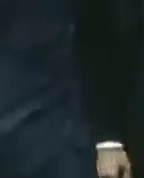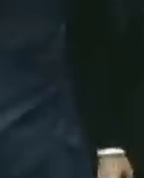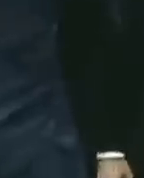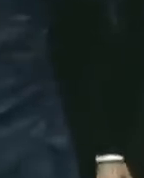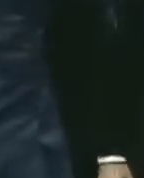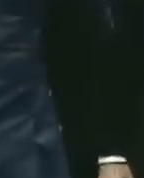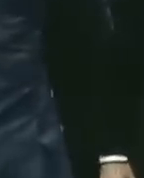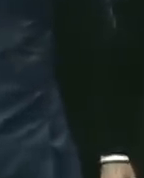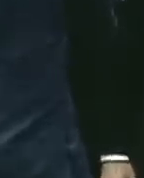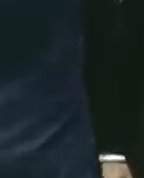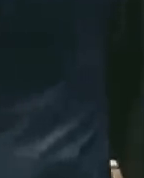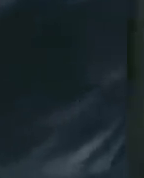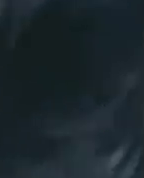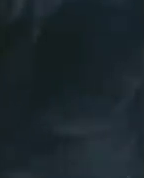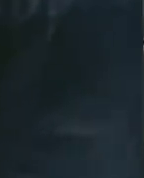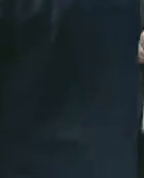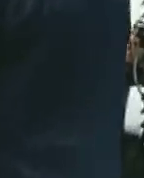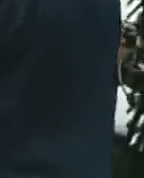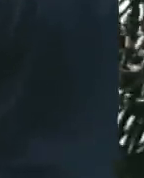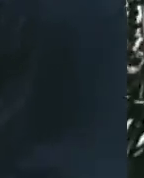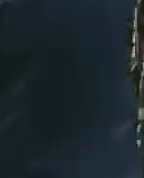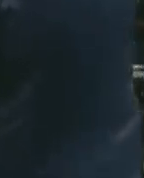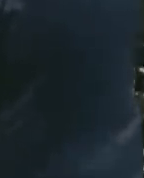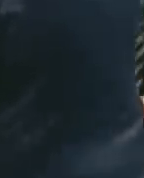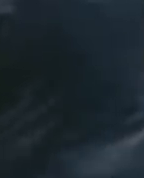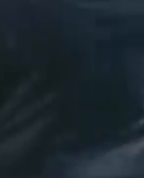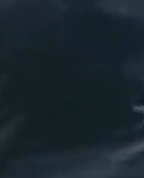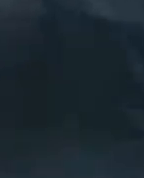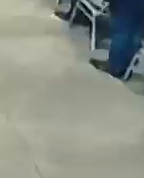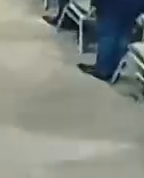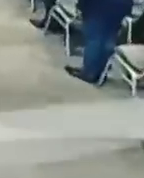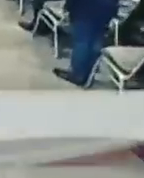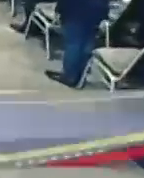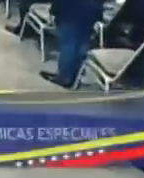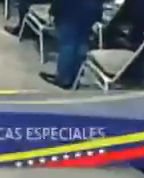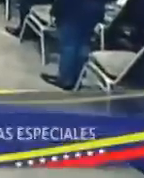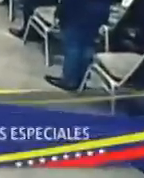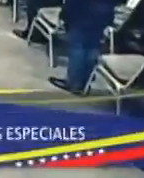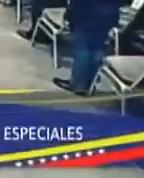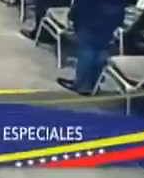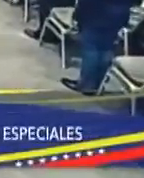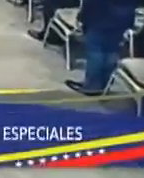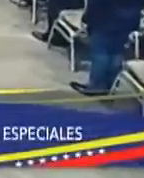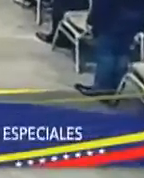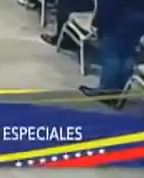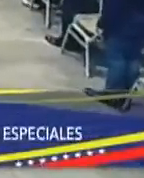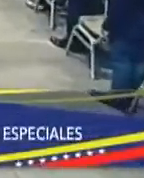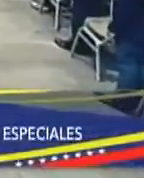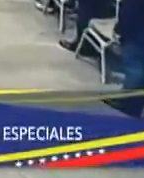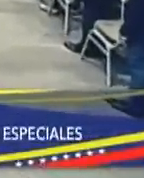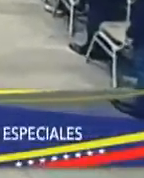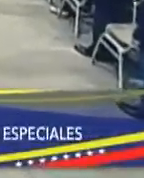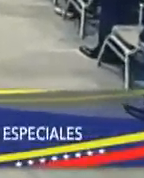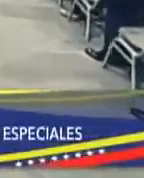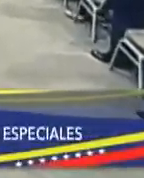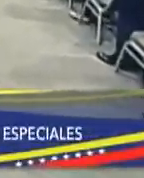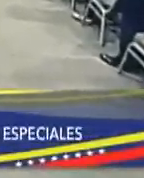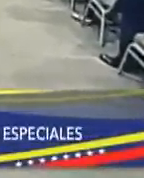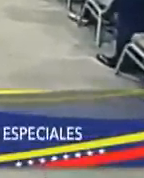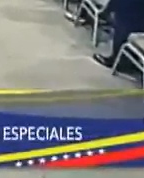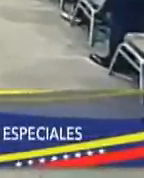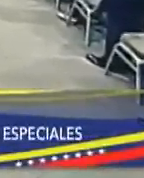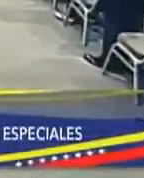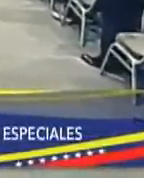activación de las zonas económicas especiales de todo el país en el contexto de estas grandes potencialidades para